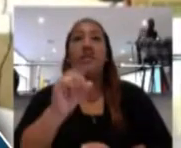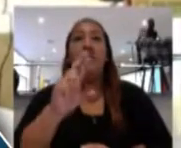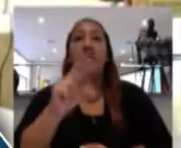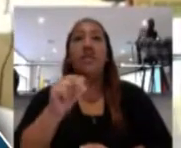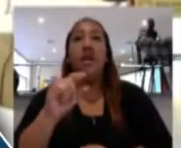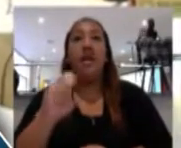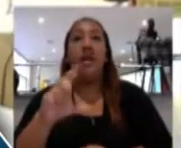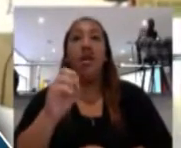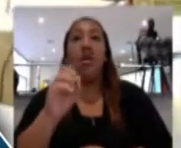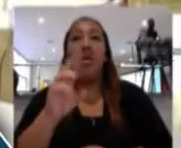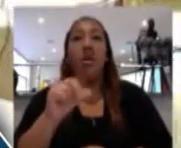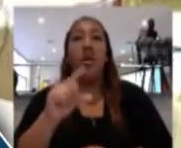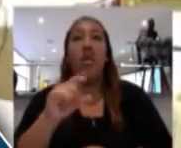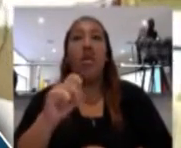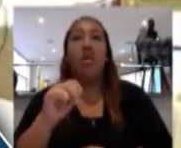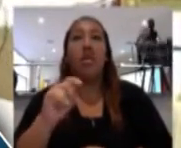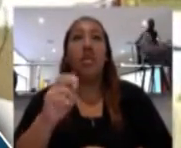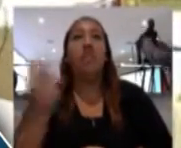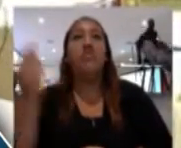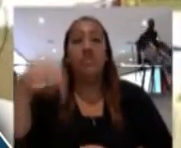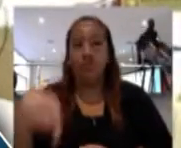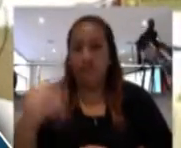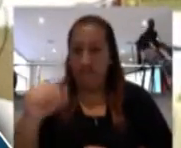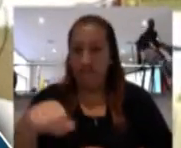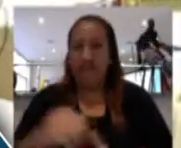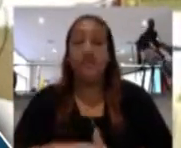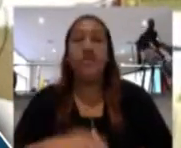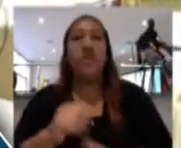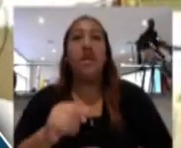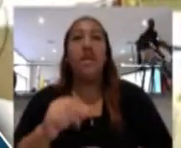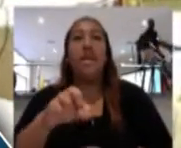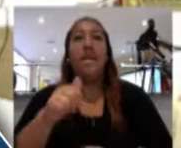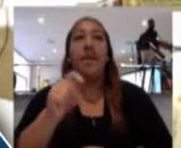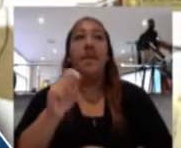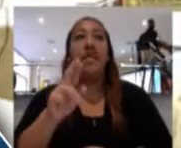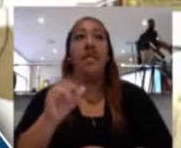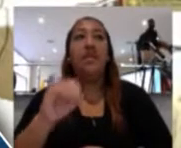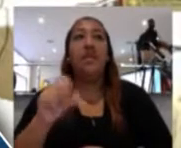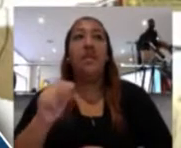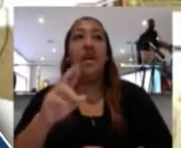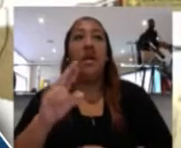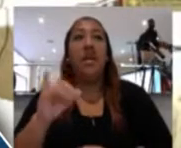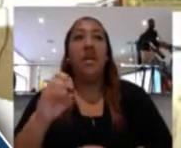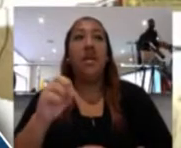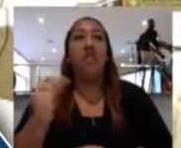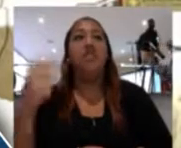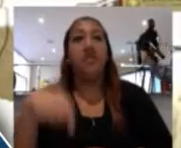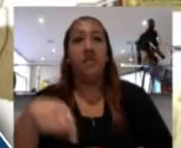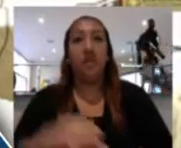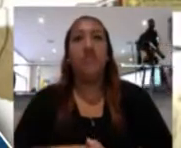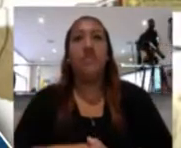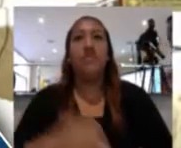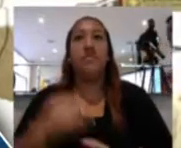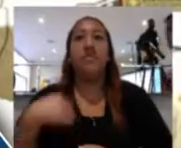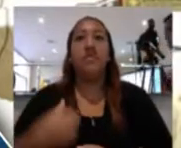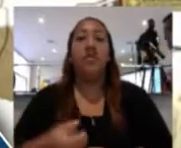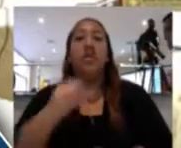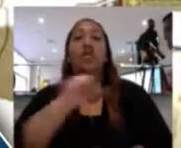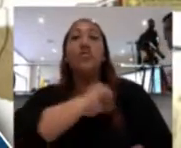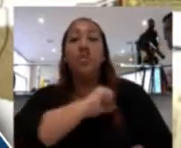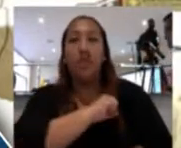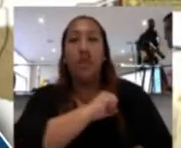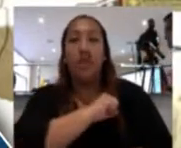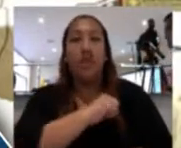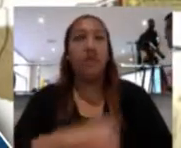Israel Orlando Acuña-Woncockis. Presente. Señora Patricia María del Río Jiménez de Olavide. Presente. Señora Susana